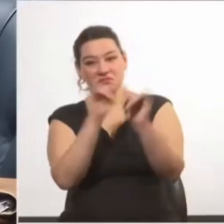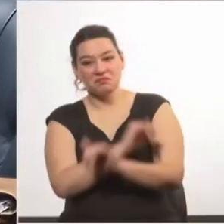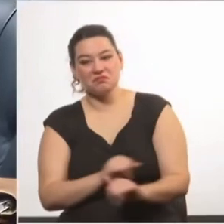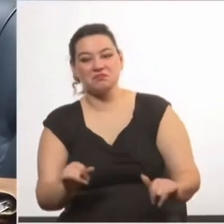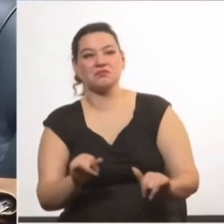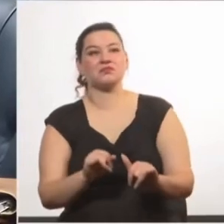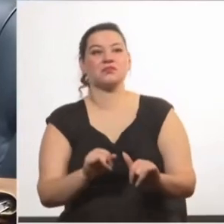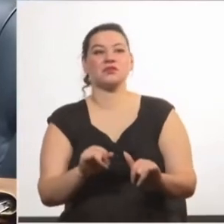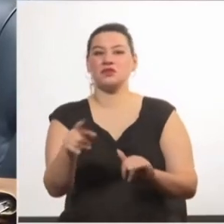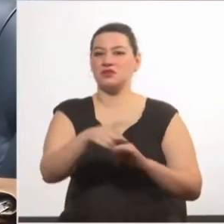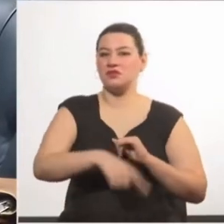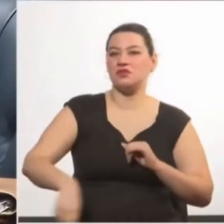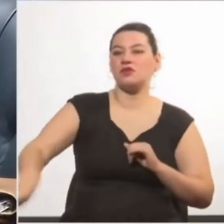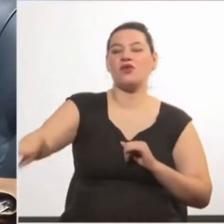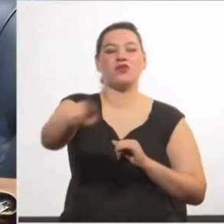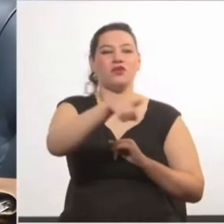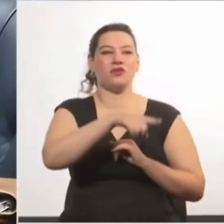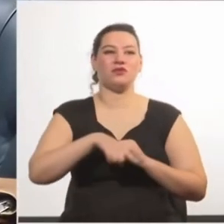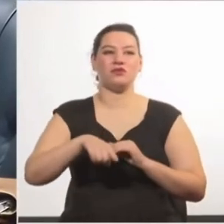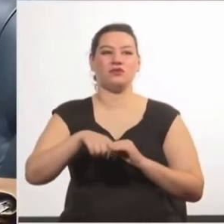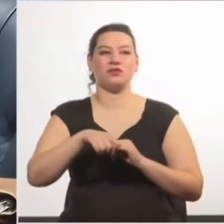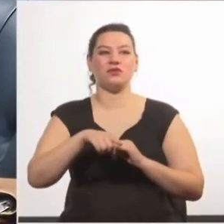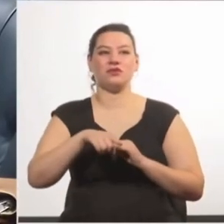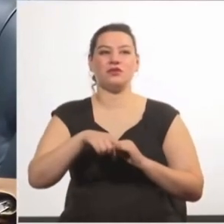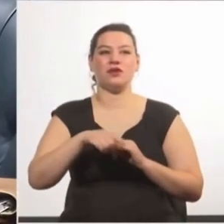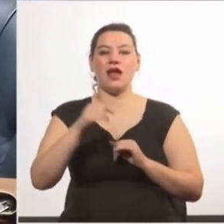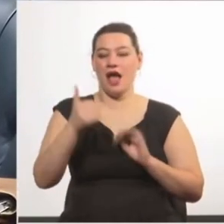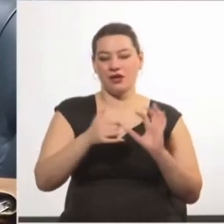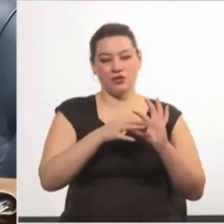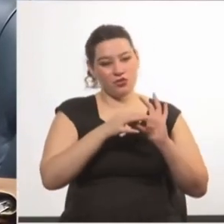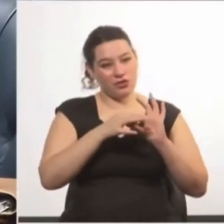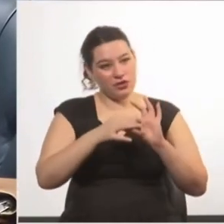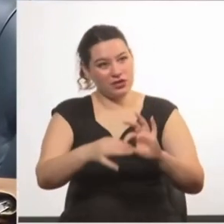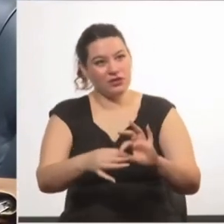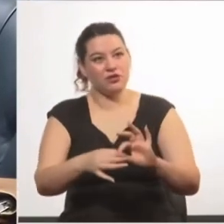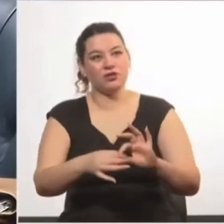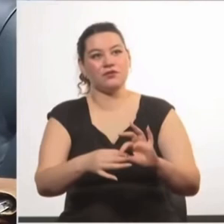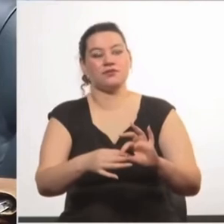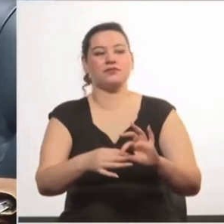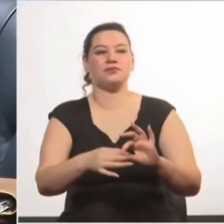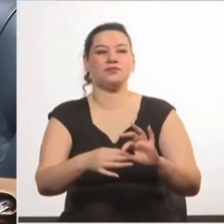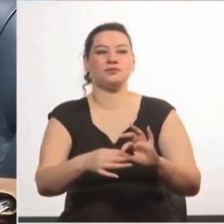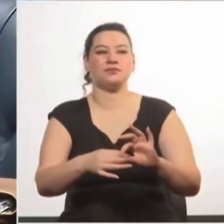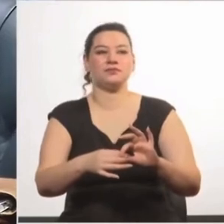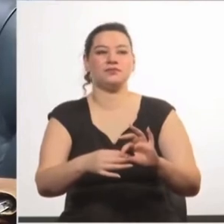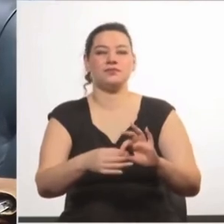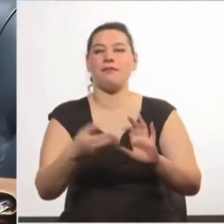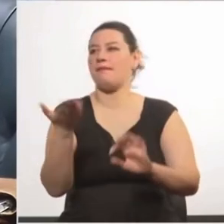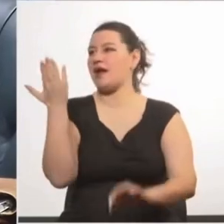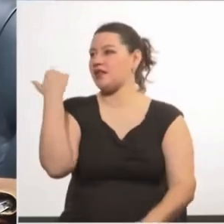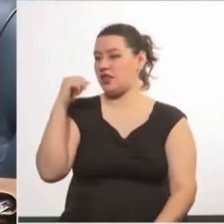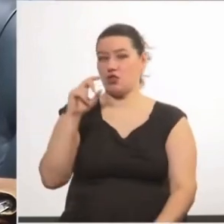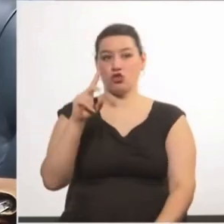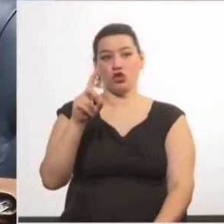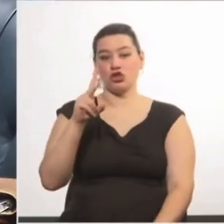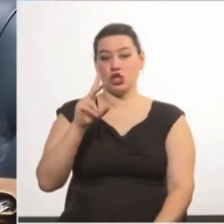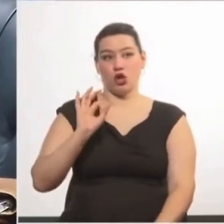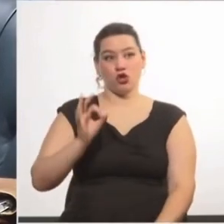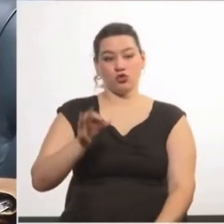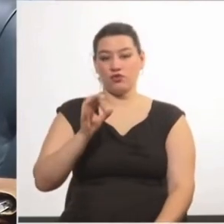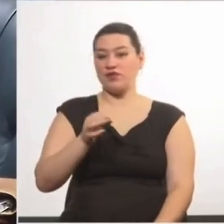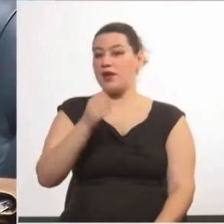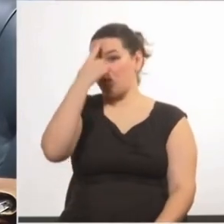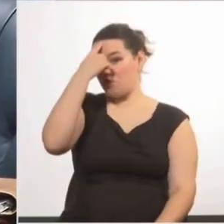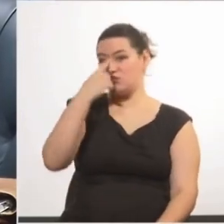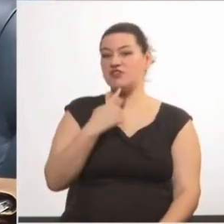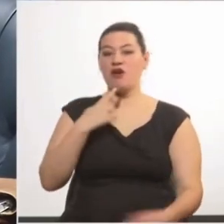Seguramente todos aquí tenemos algún lazo o alguna referencia cercana. El pasado 12 de octubre en el Museo